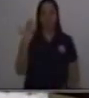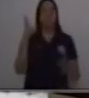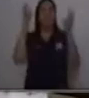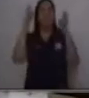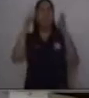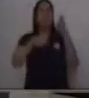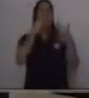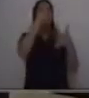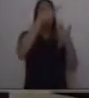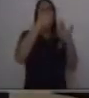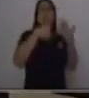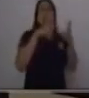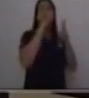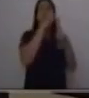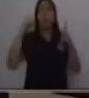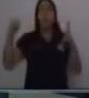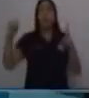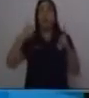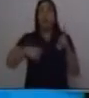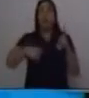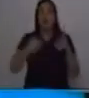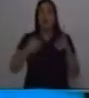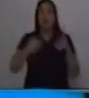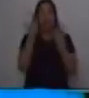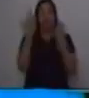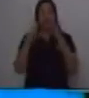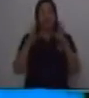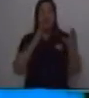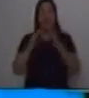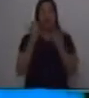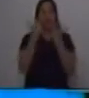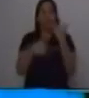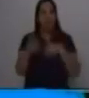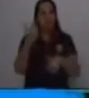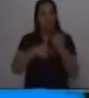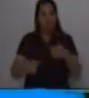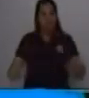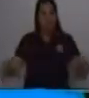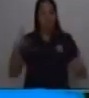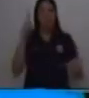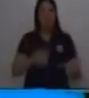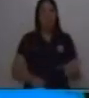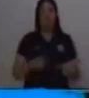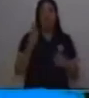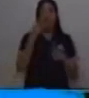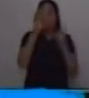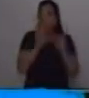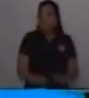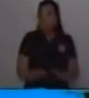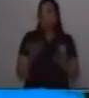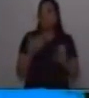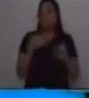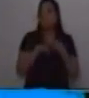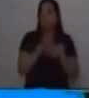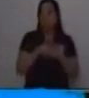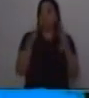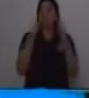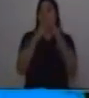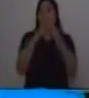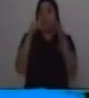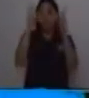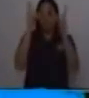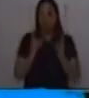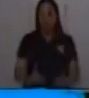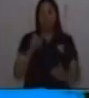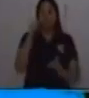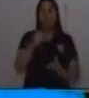oraciones del área de Comunicación y Lenguaje para Tercero Básico. Si en casa hay alguna persona con discapacidad, este tema le ayudará a